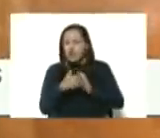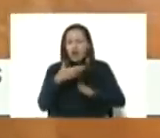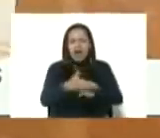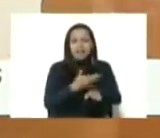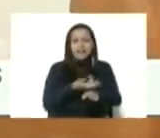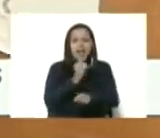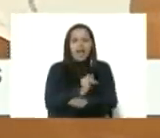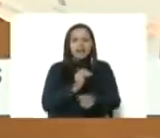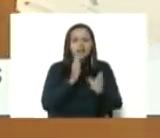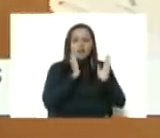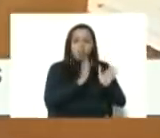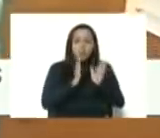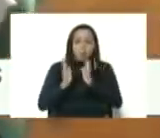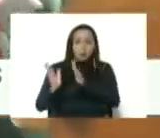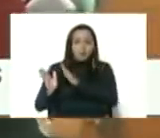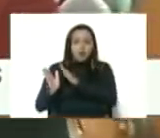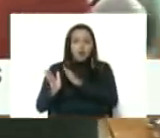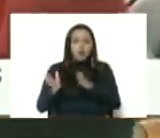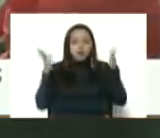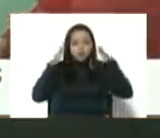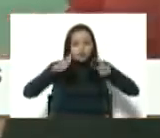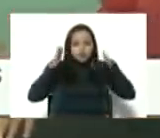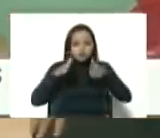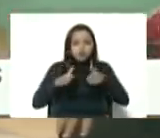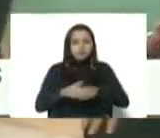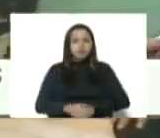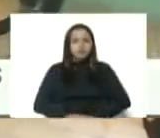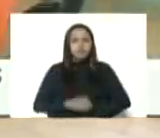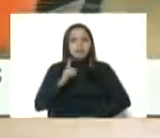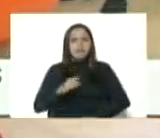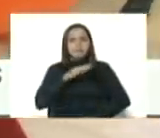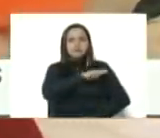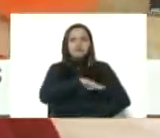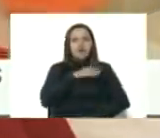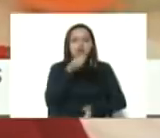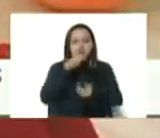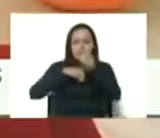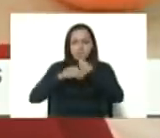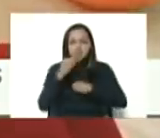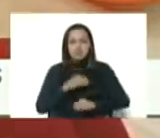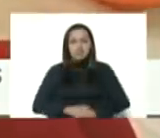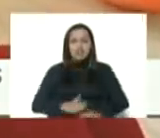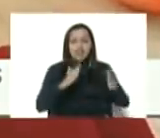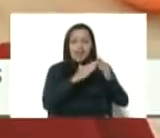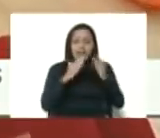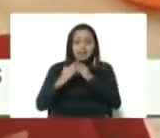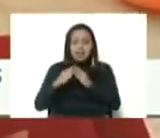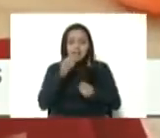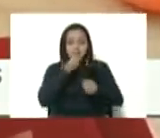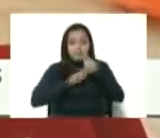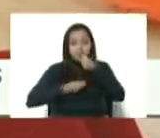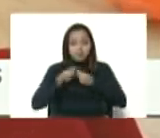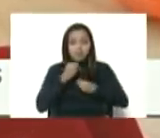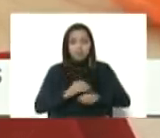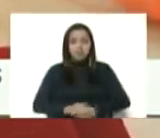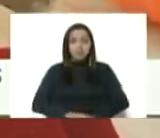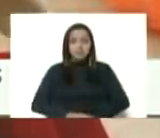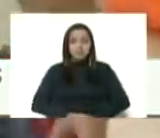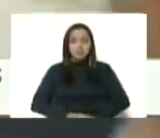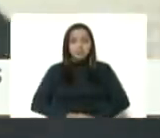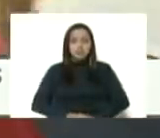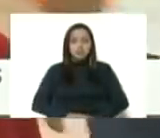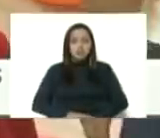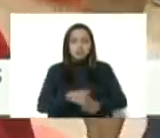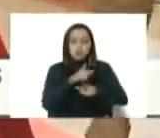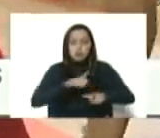ordenado. Tenemos también la misión alimentación, aquí tenemos casa alimentación, tenemos las tiendas CLAC,